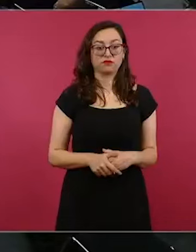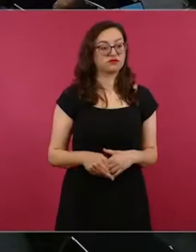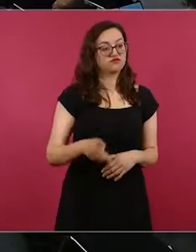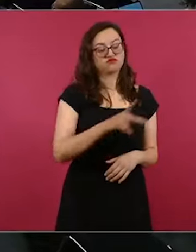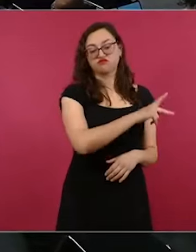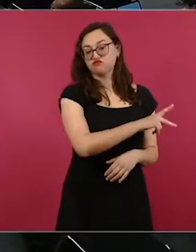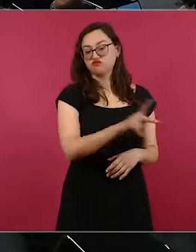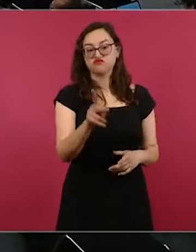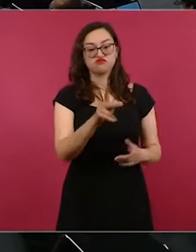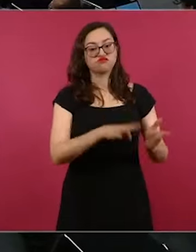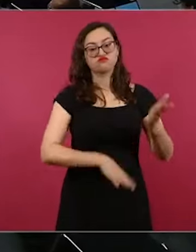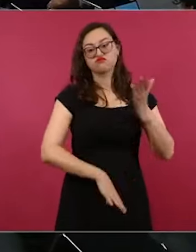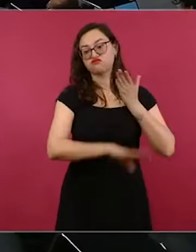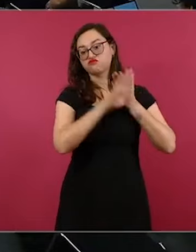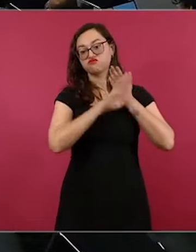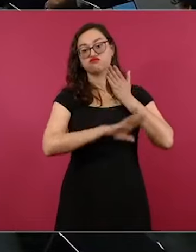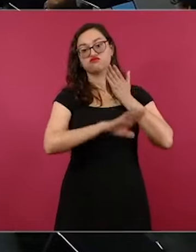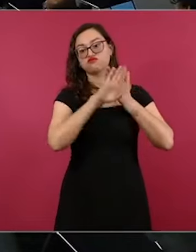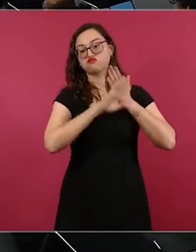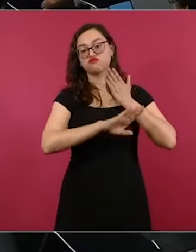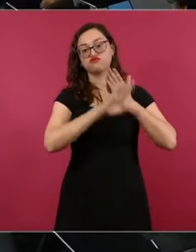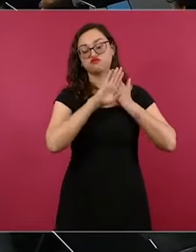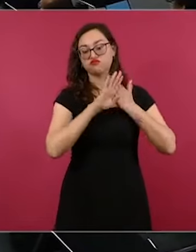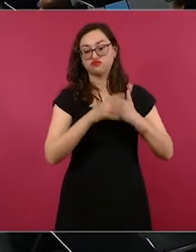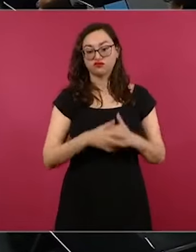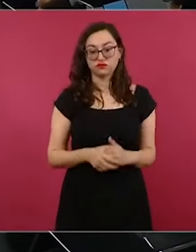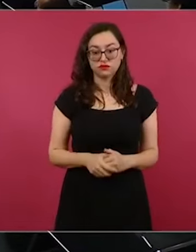contra de nosotros.